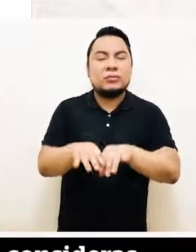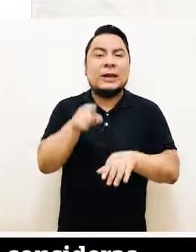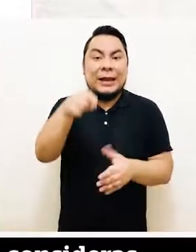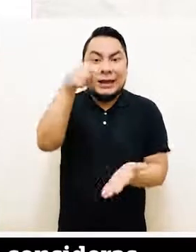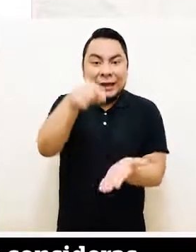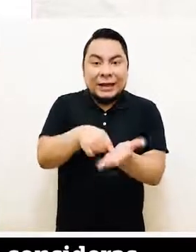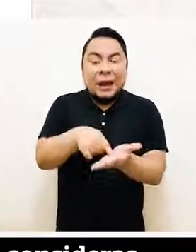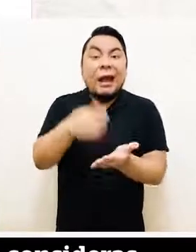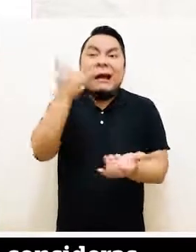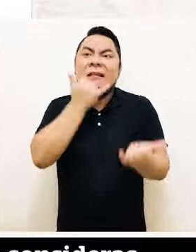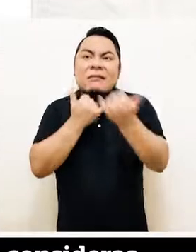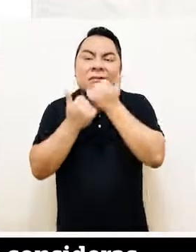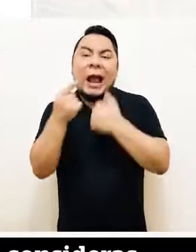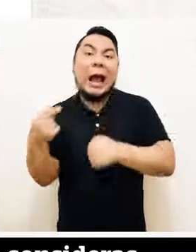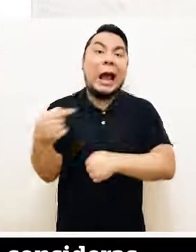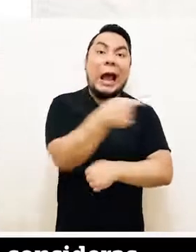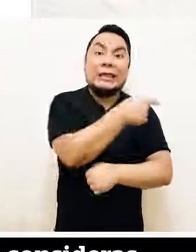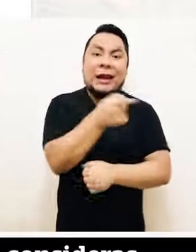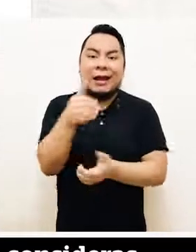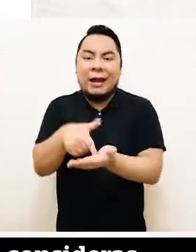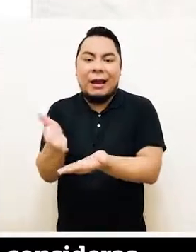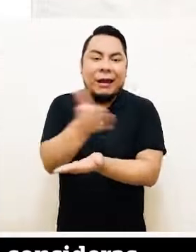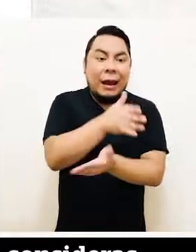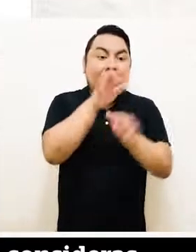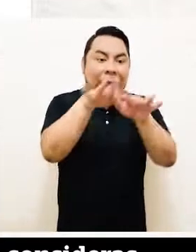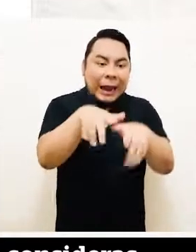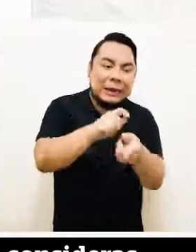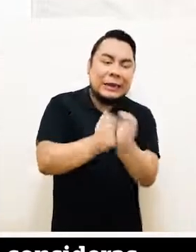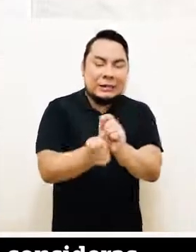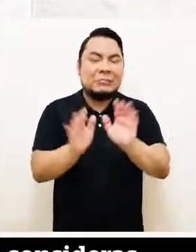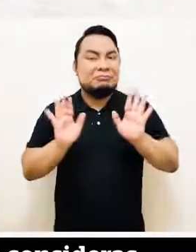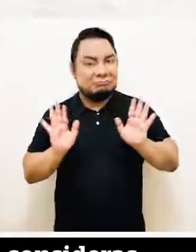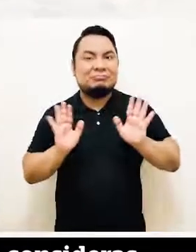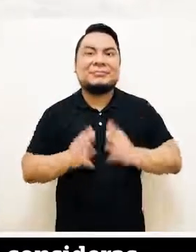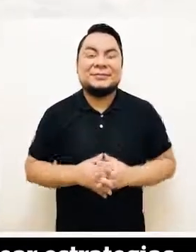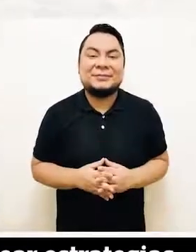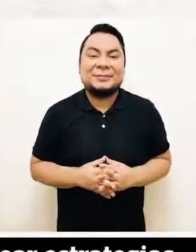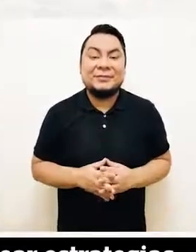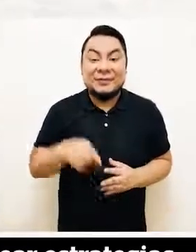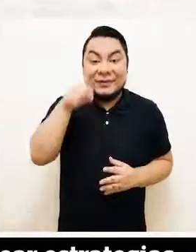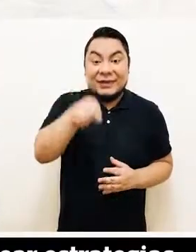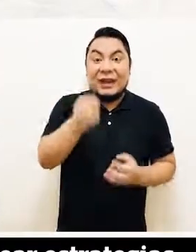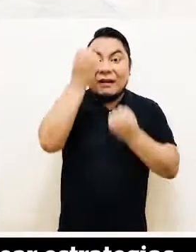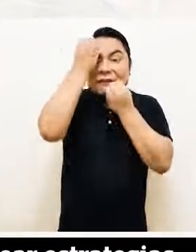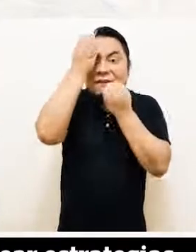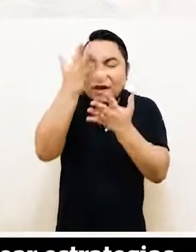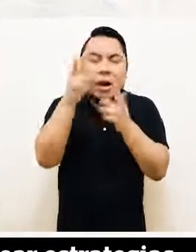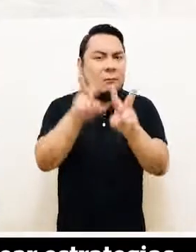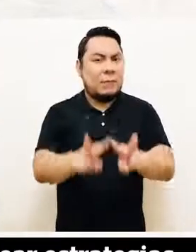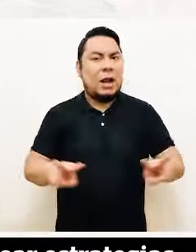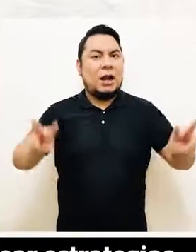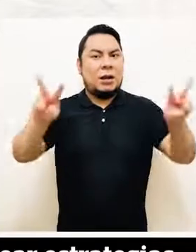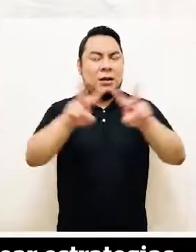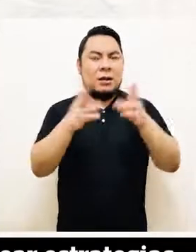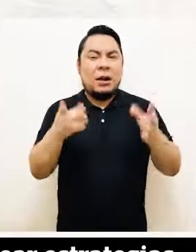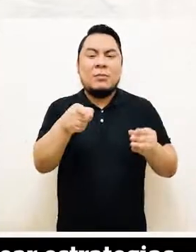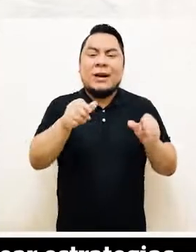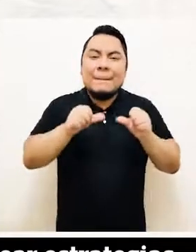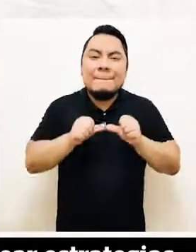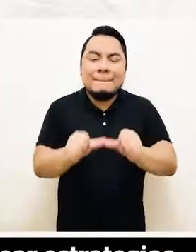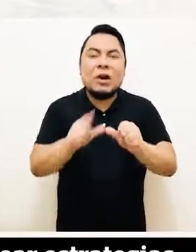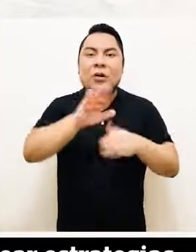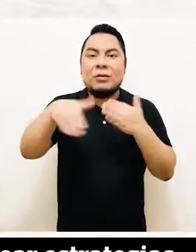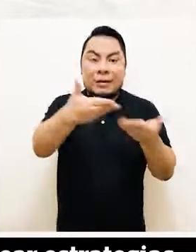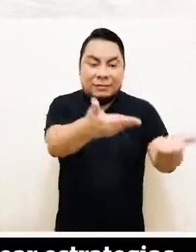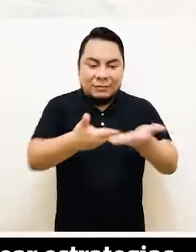haciendo clic en el botón atrás y cambiarlos si así lo consideras. Esta información es valiosa porque nos